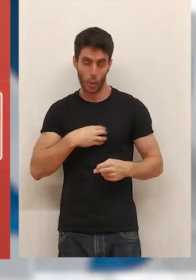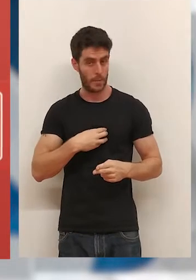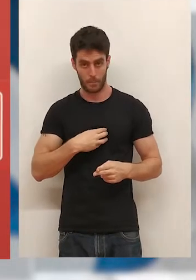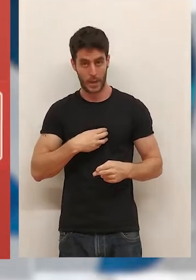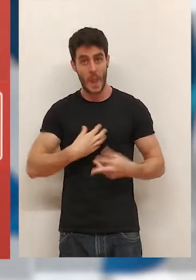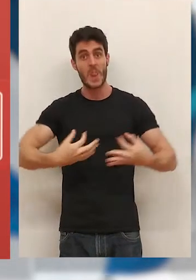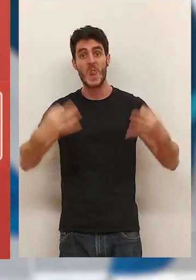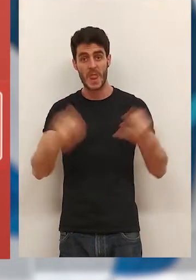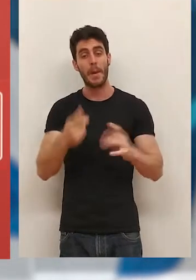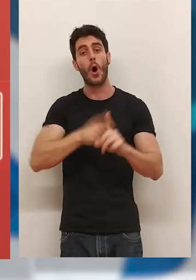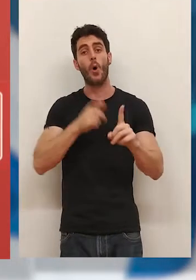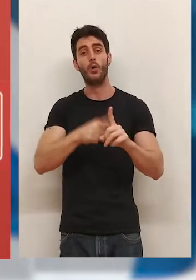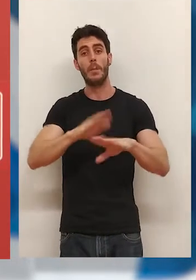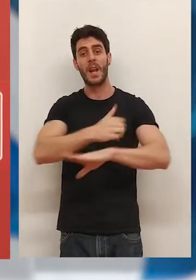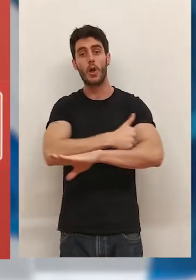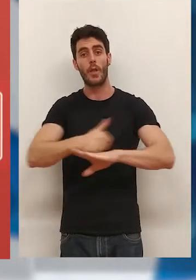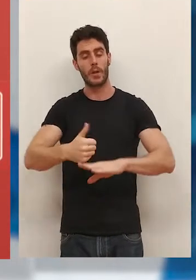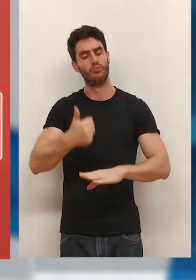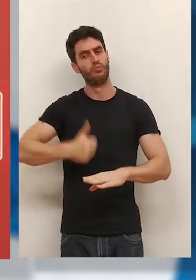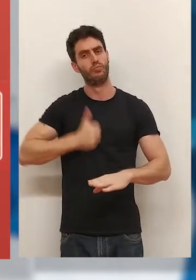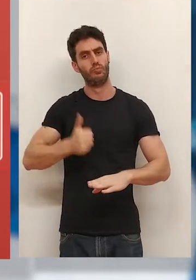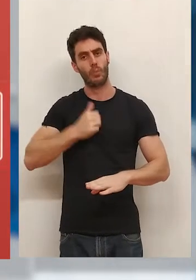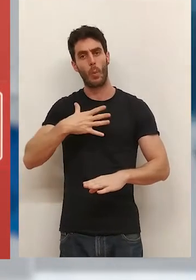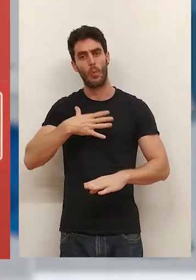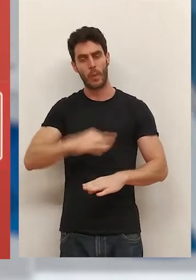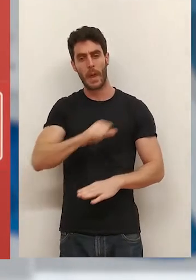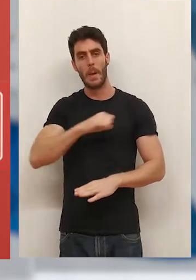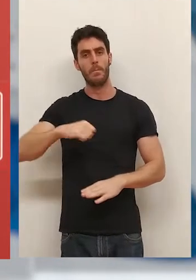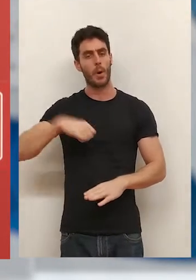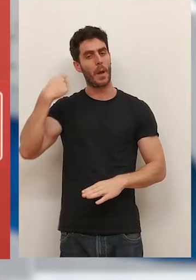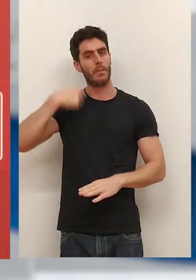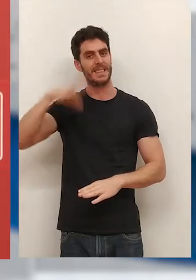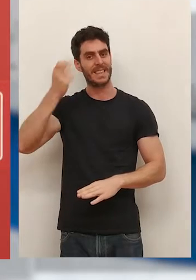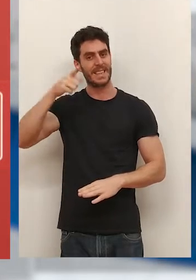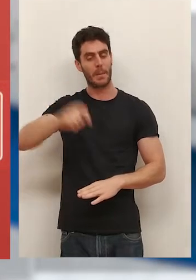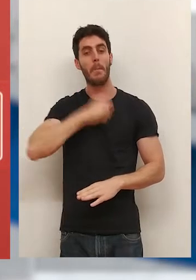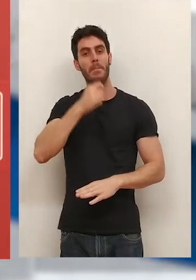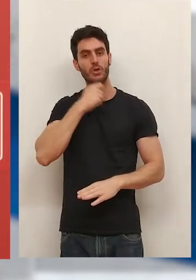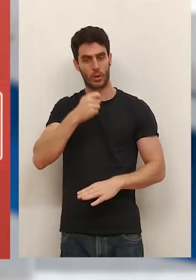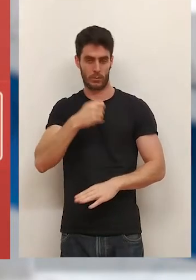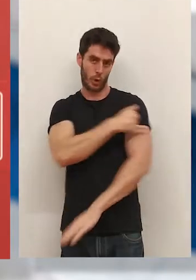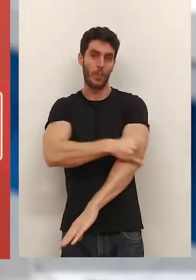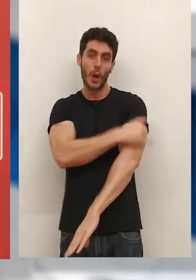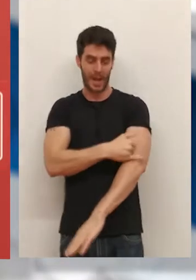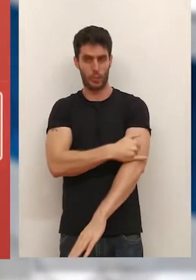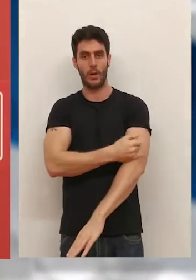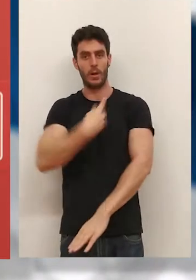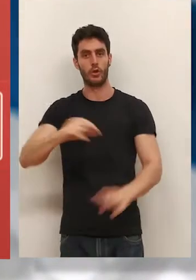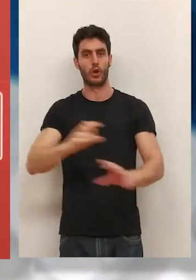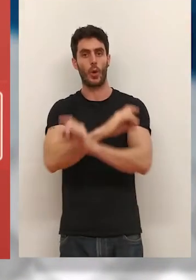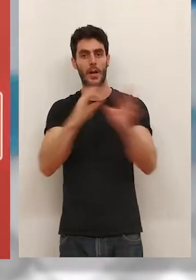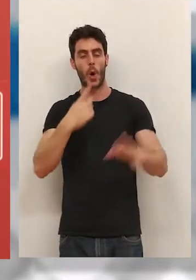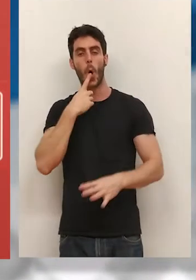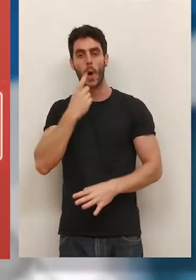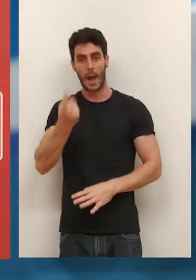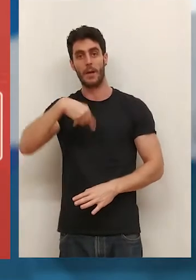al servicio de la ciudadanía el gobierno de Concha Andreu, la propia Concha Andreu y desde luego el Partido Socialista de La Rioja lo tenemos claro y esperamos